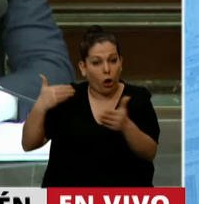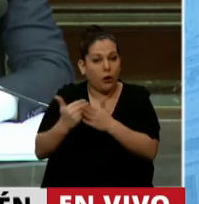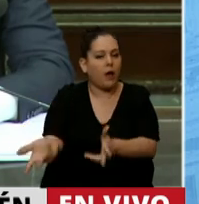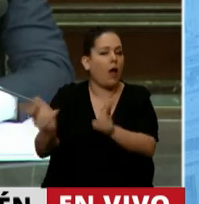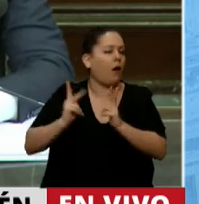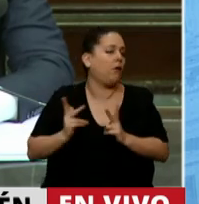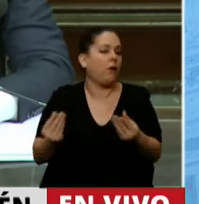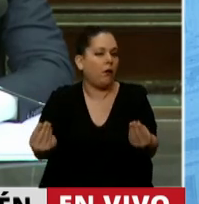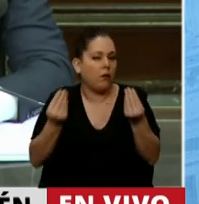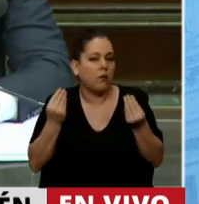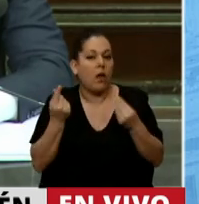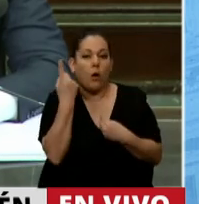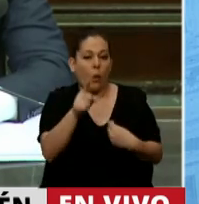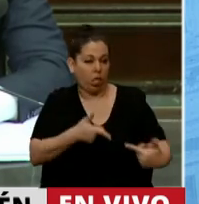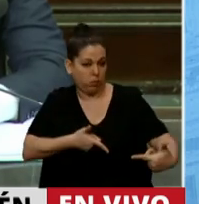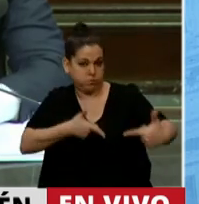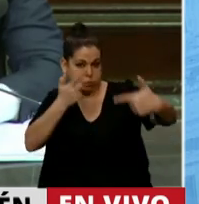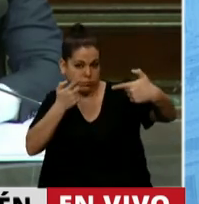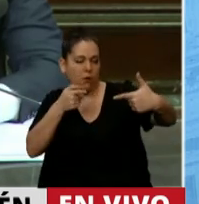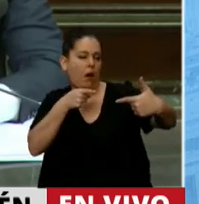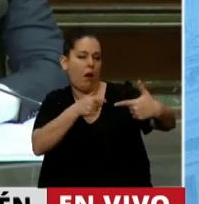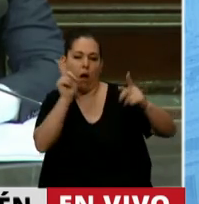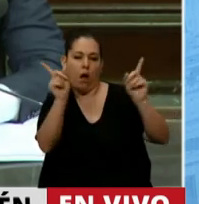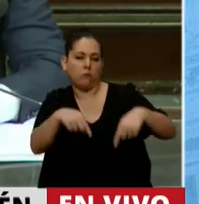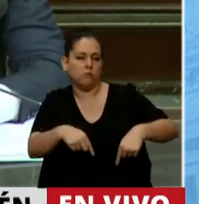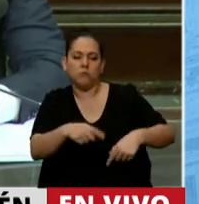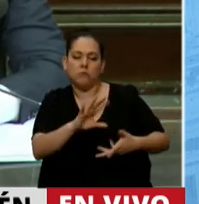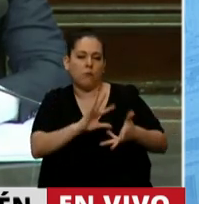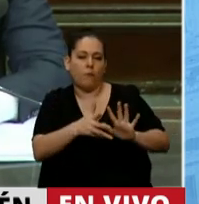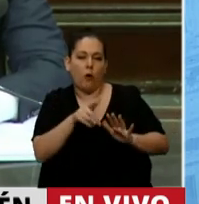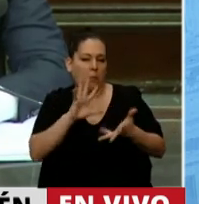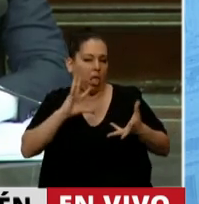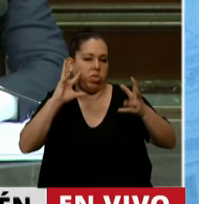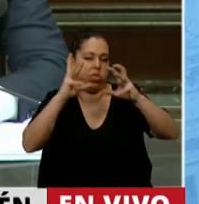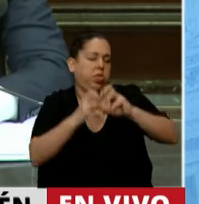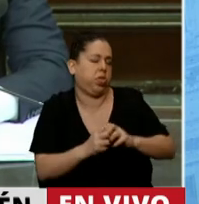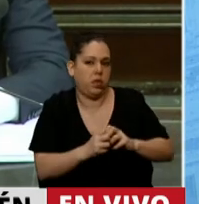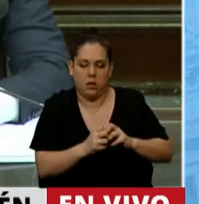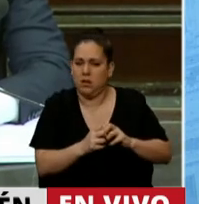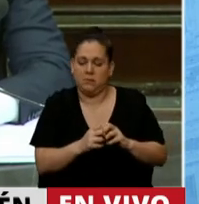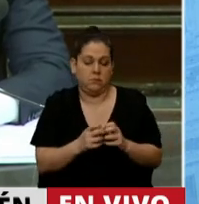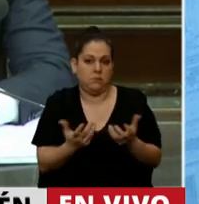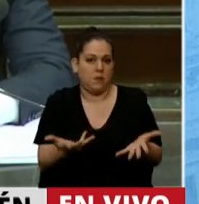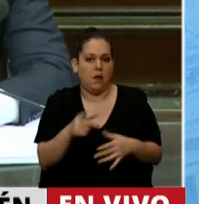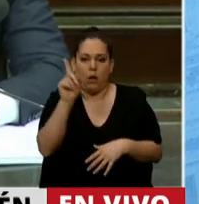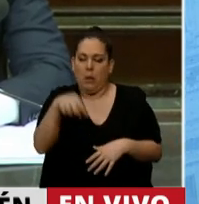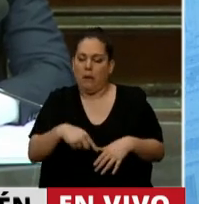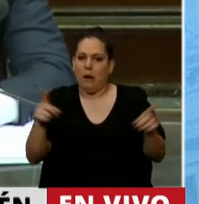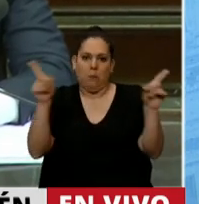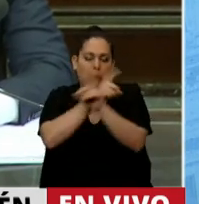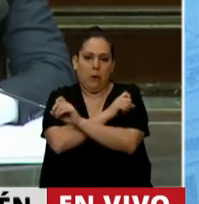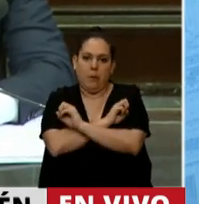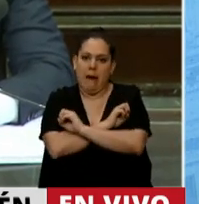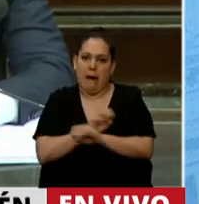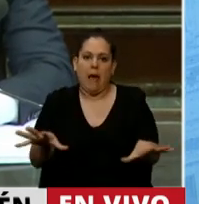nos enfrentamos unos contra otros nuestra capacidad destructiva no tiene límites y sus consecuencias son trágicas sobre